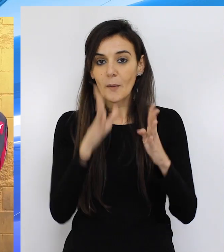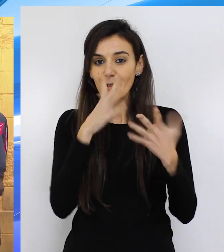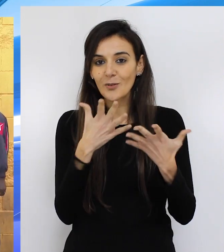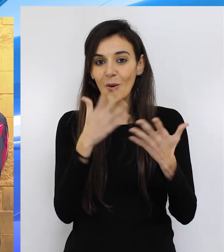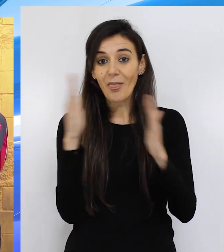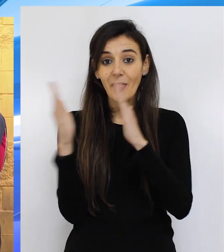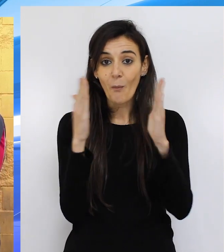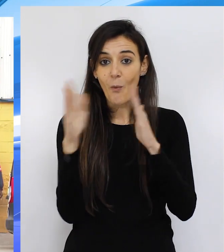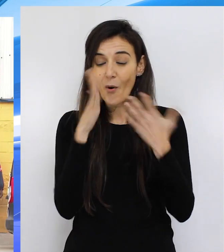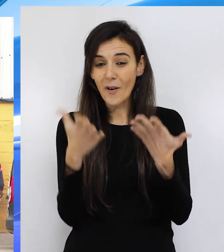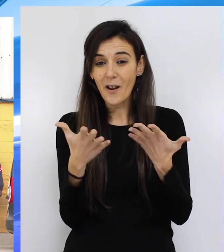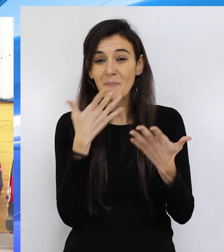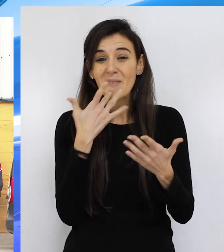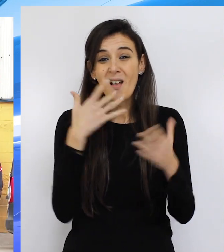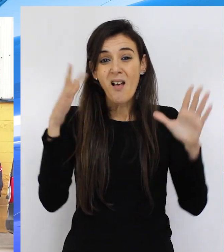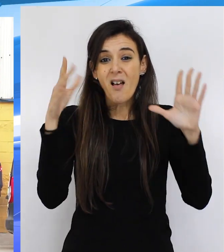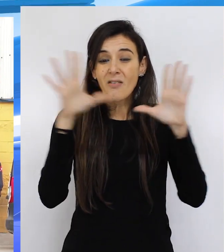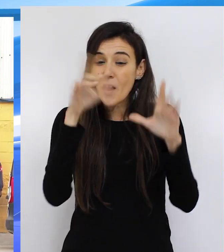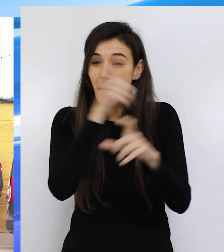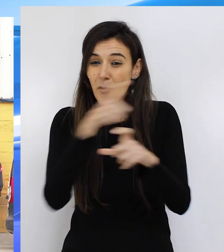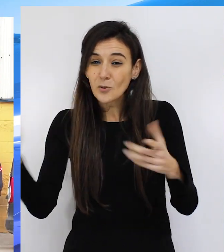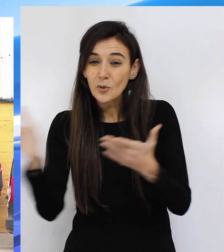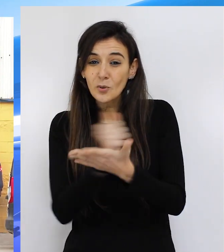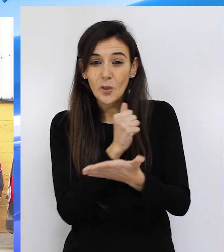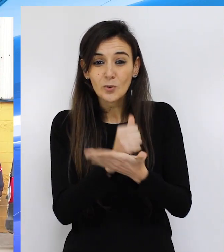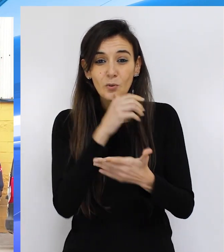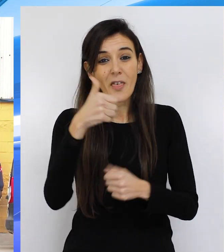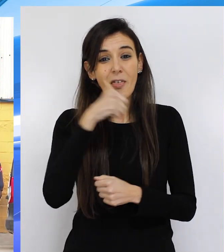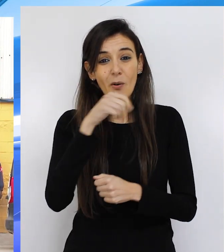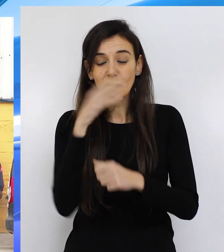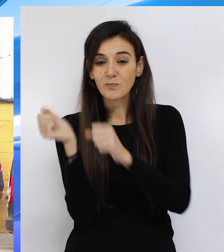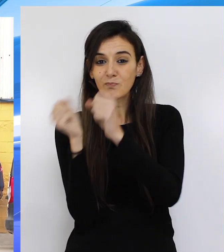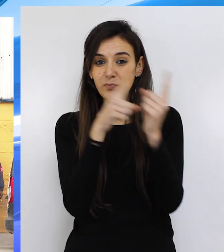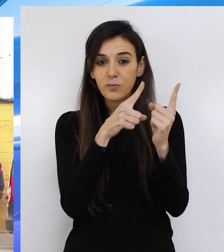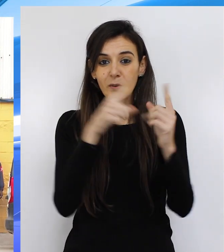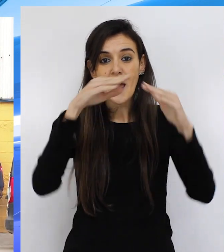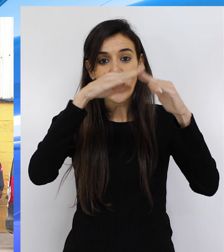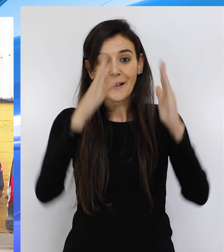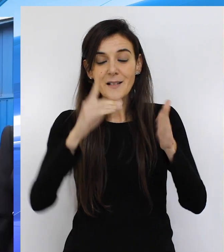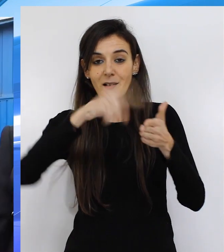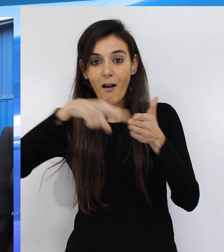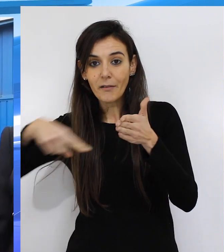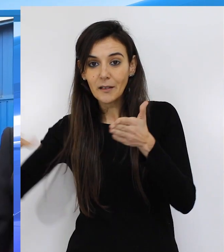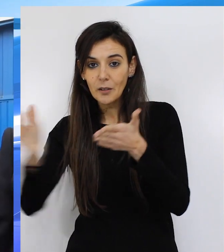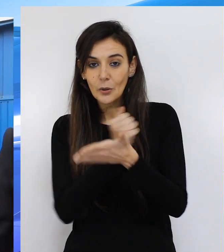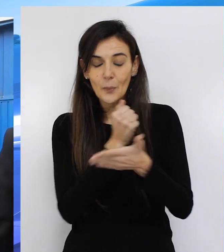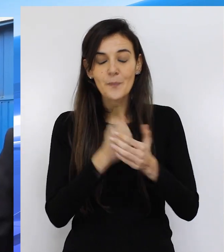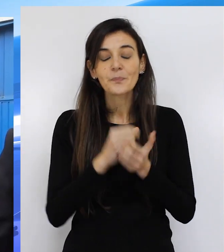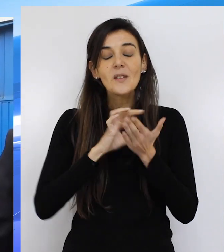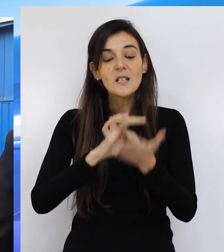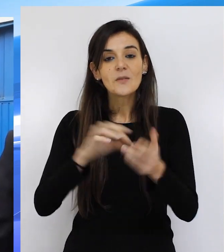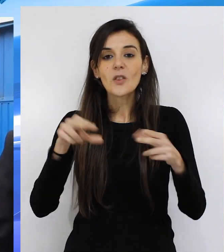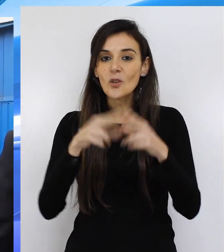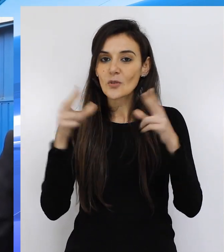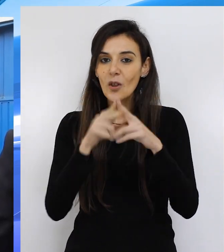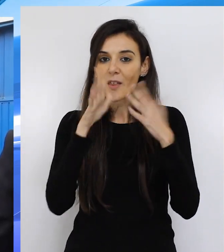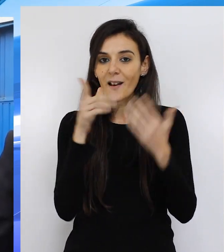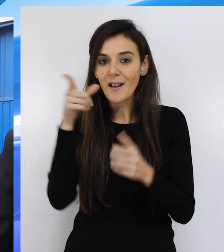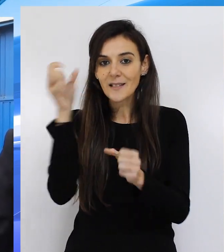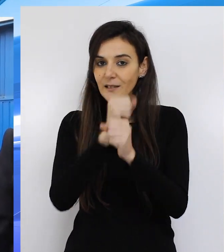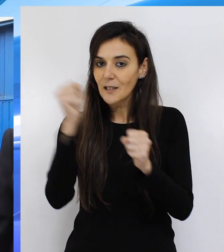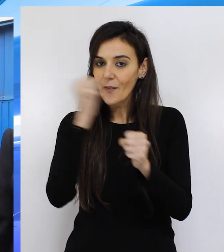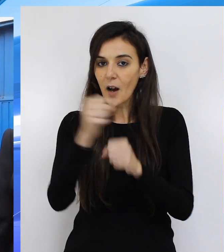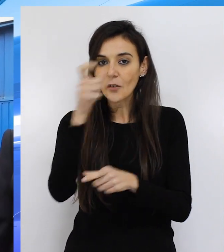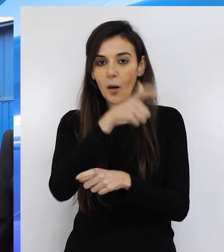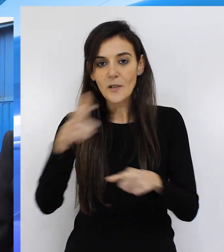temporal hay más de una decena de ceutíes a los que se les realojará en pisos de alquiler. Desde los servicios sociales se está trabajando